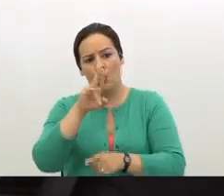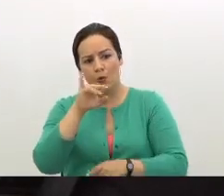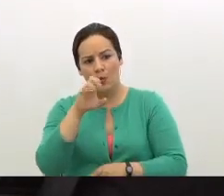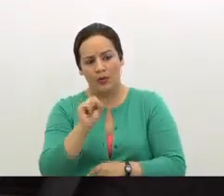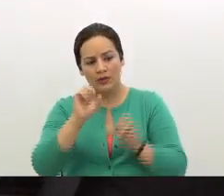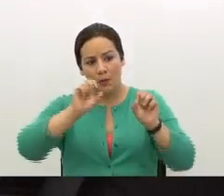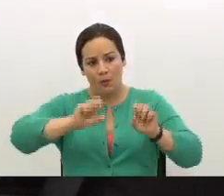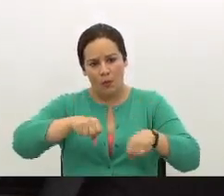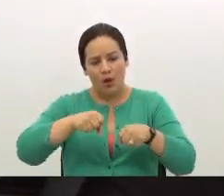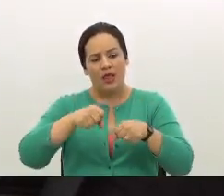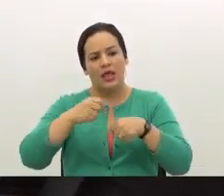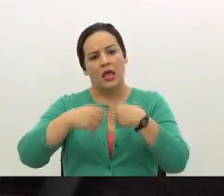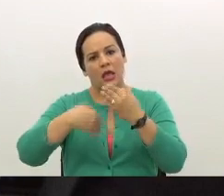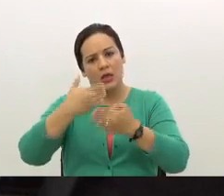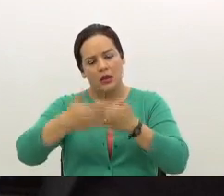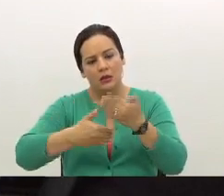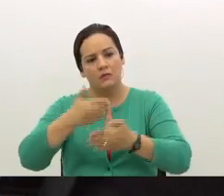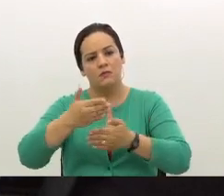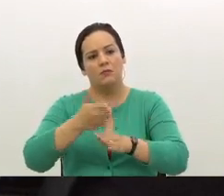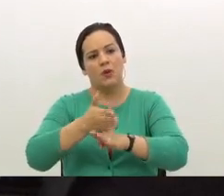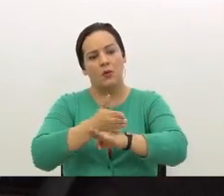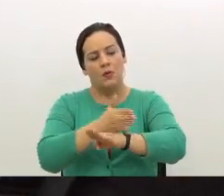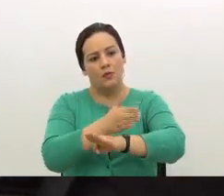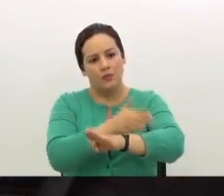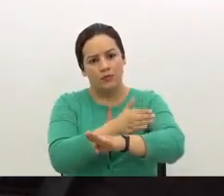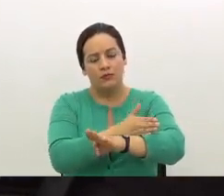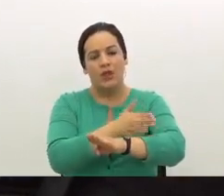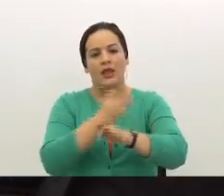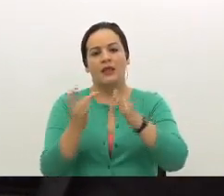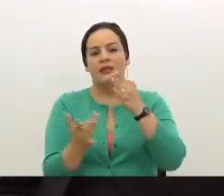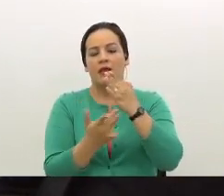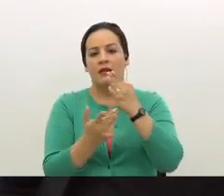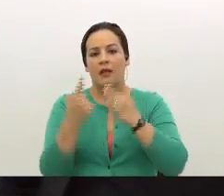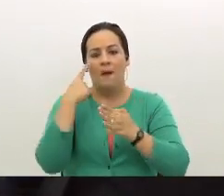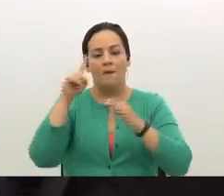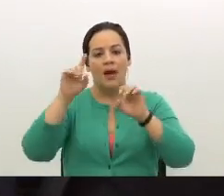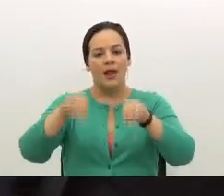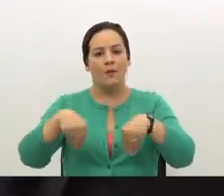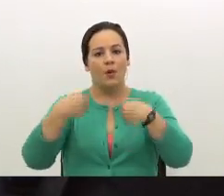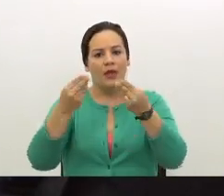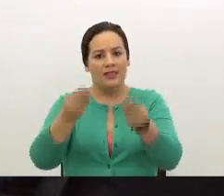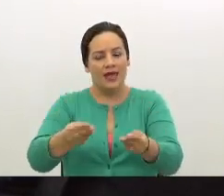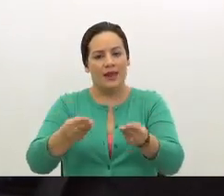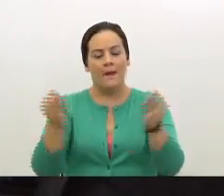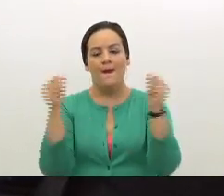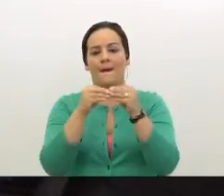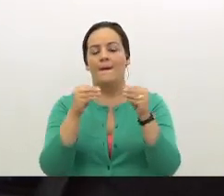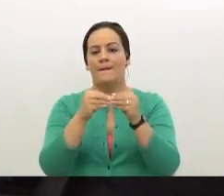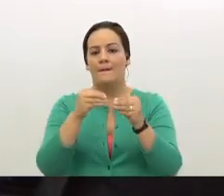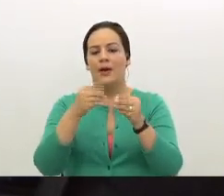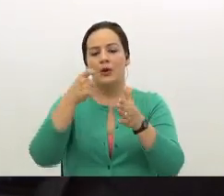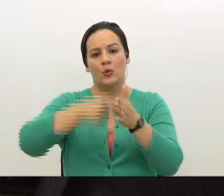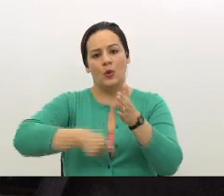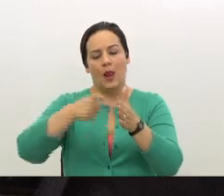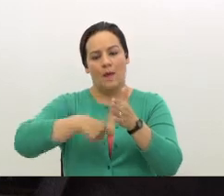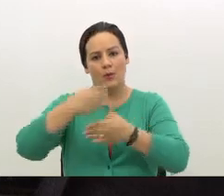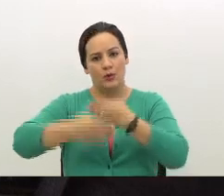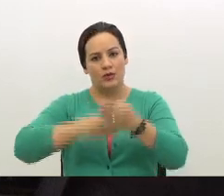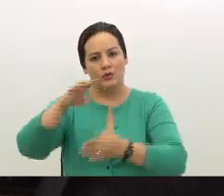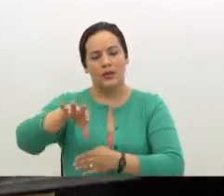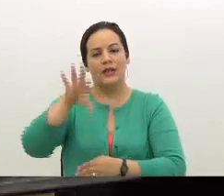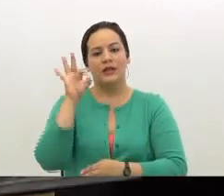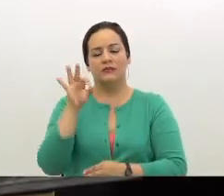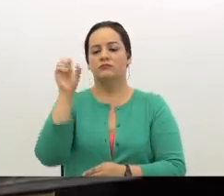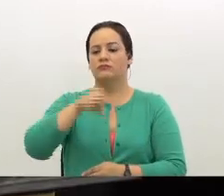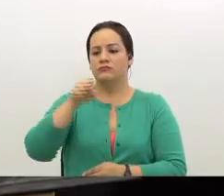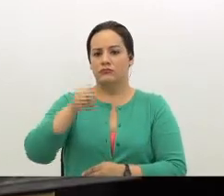puede ir depurando la técnica para precisamente darle mayor rigurosidad al proceso de selección? Totalmente, totalmente.